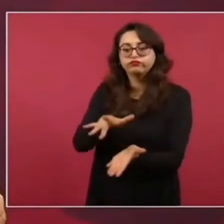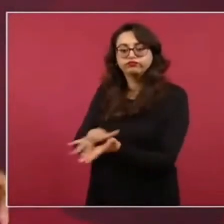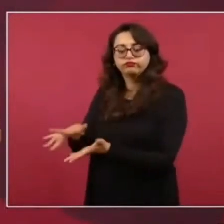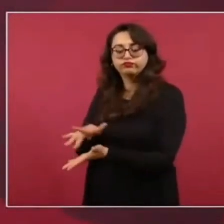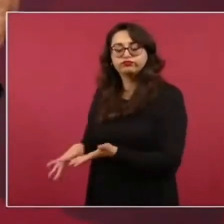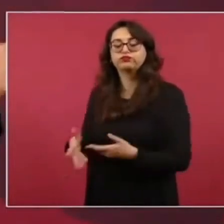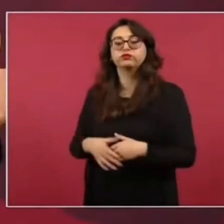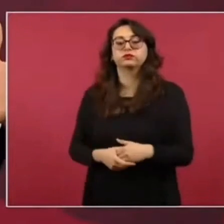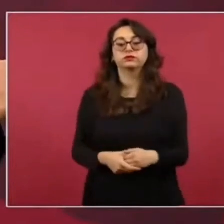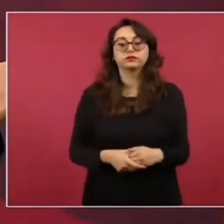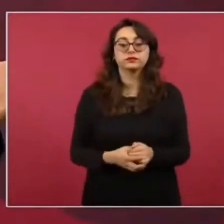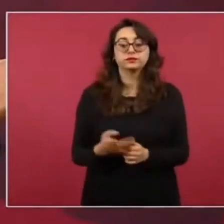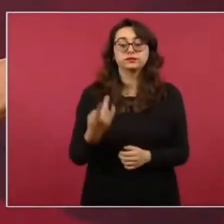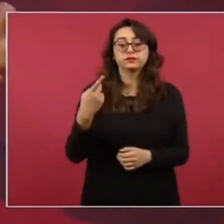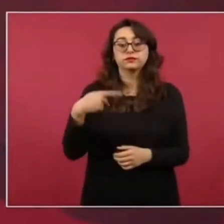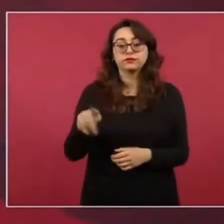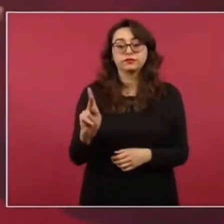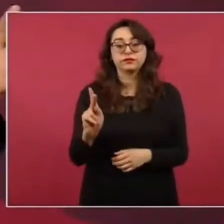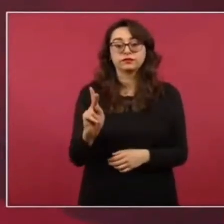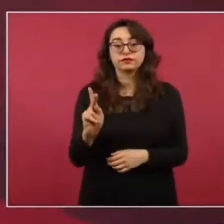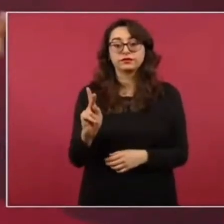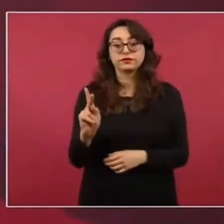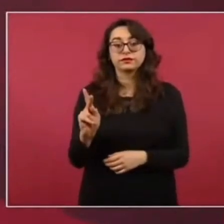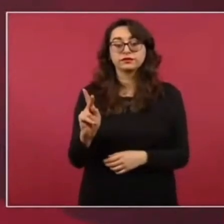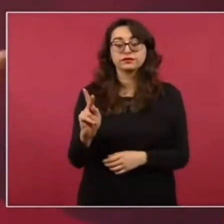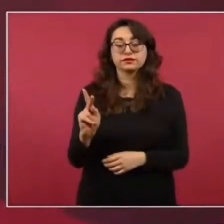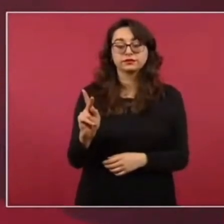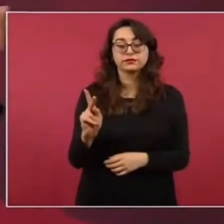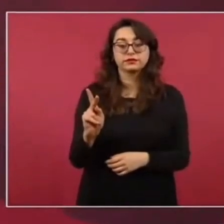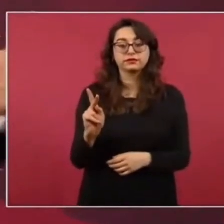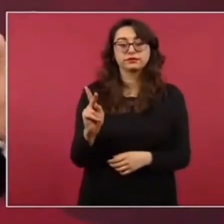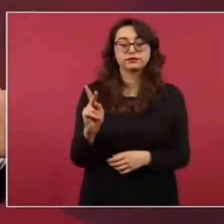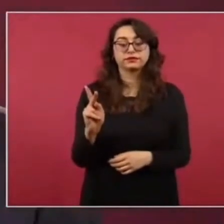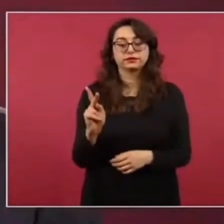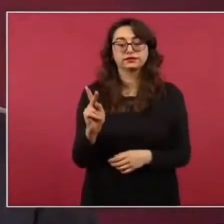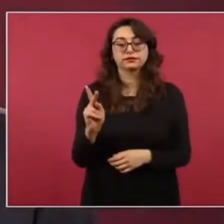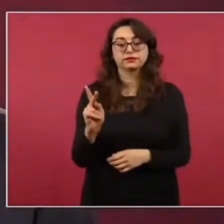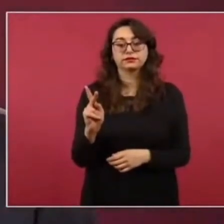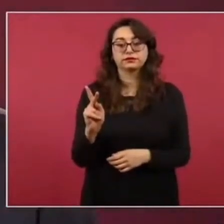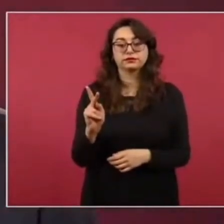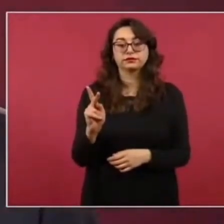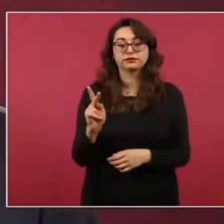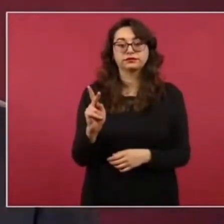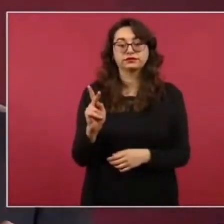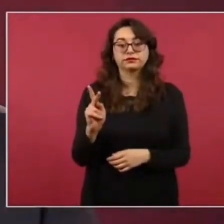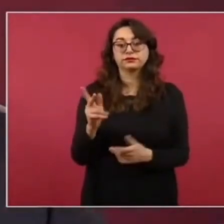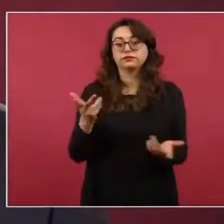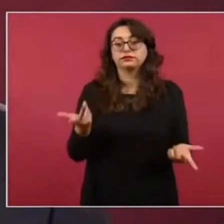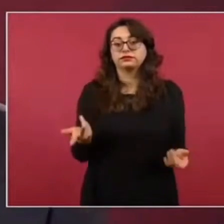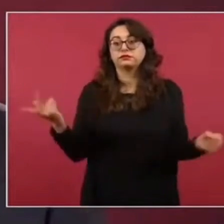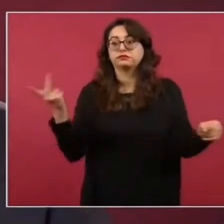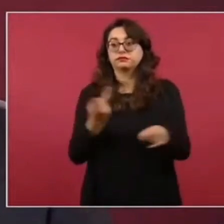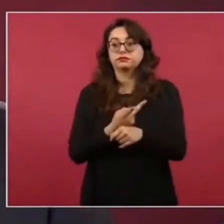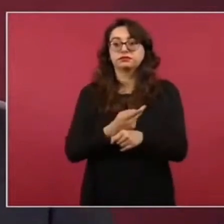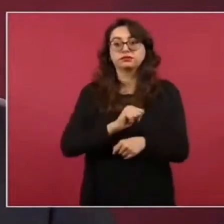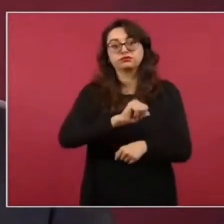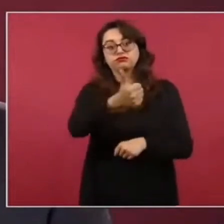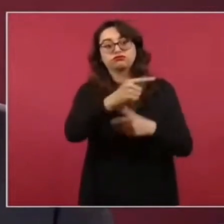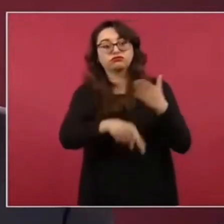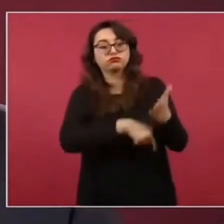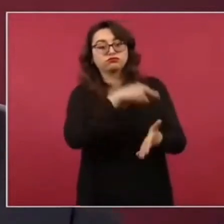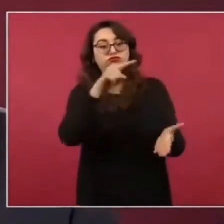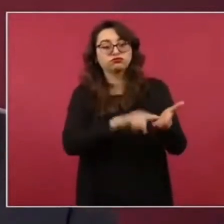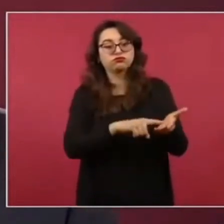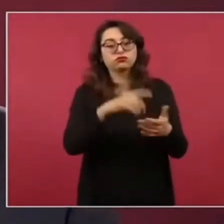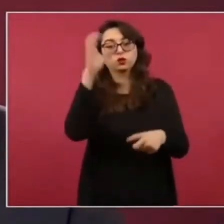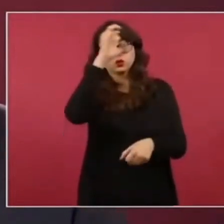Sin embargo, en donde ya no hay esas costumbres, esas tradiciones,